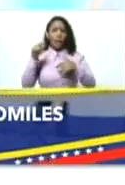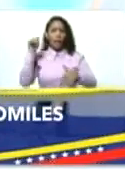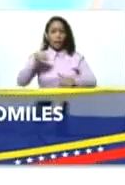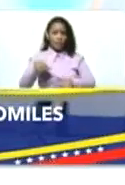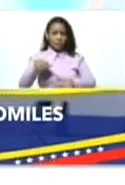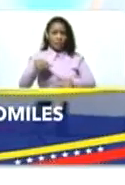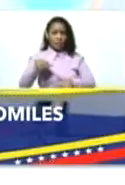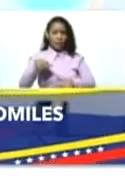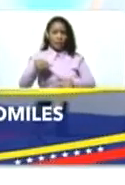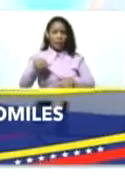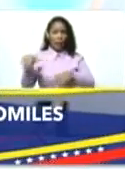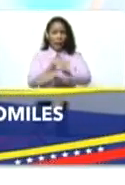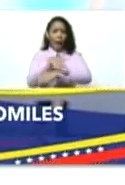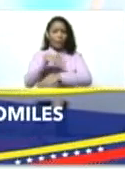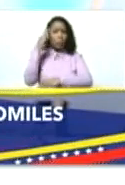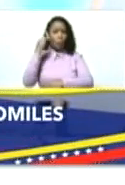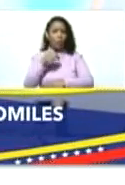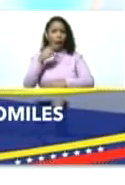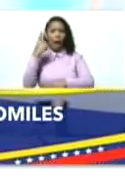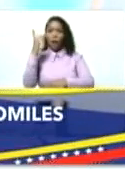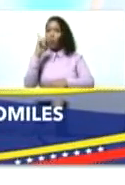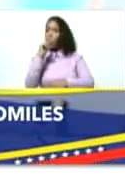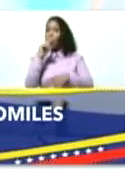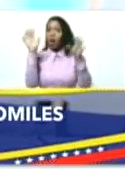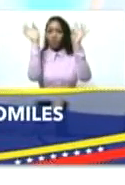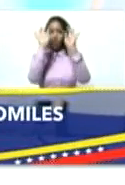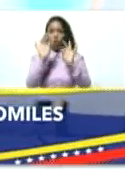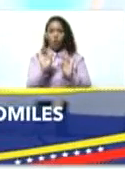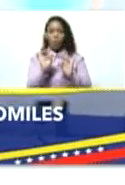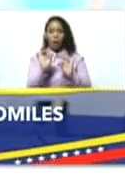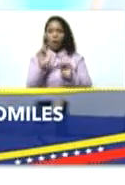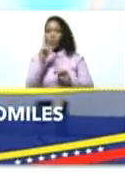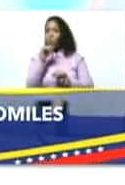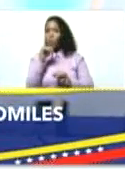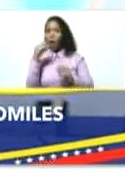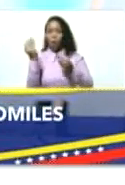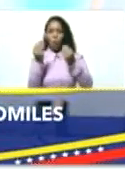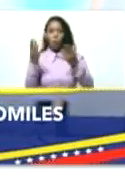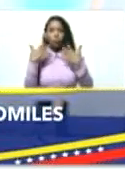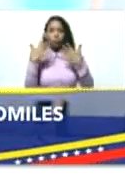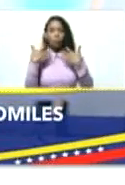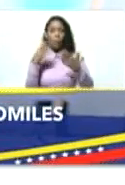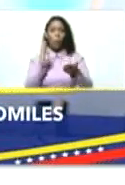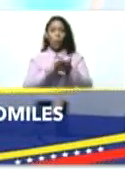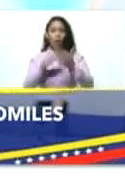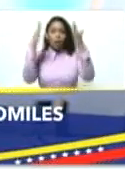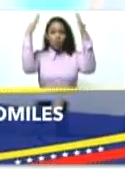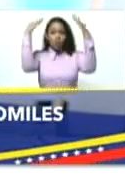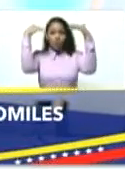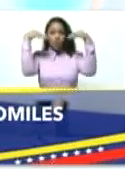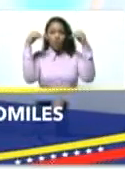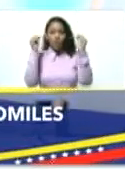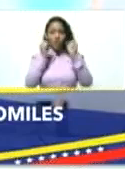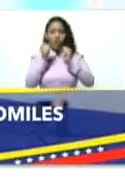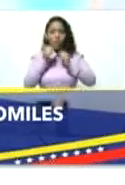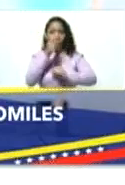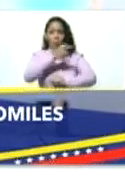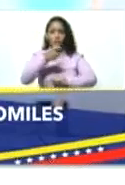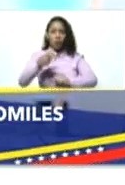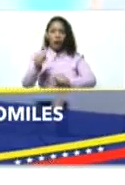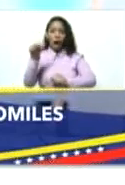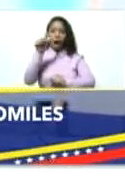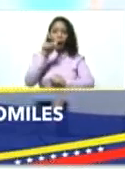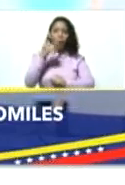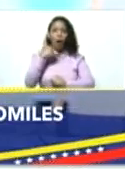Y yo me pongo a pensar, es que no hay método, es que no hay para refrescar, ponerlo en un aire acondicionado y refrescar a la persona, echarle una